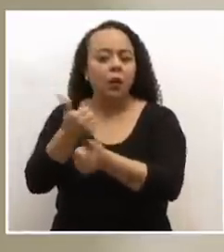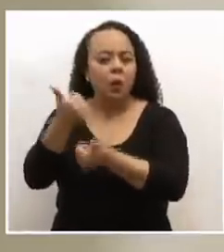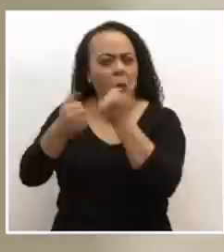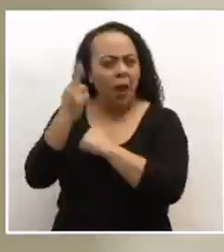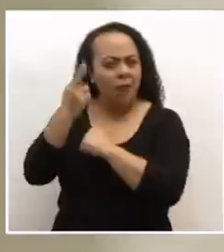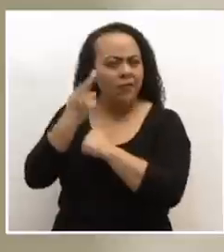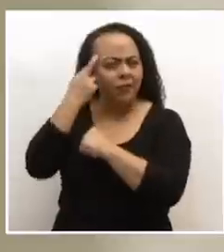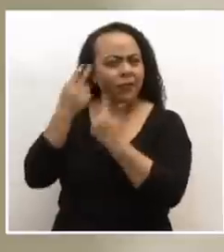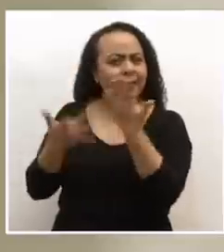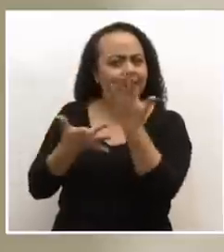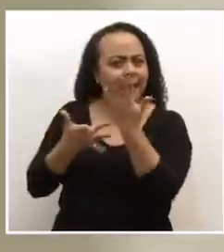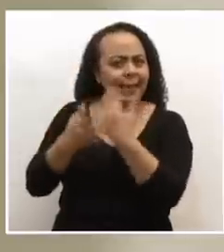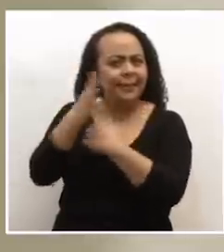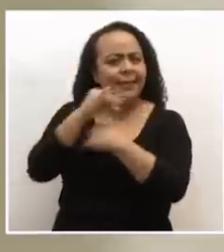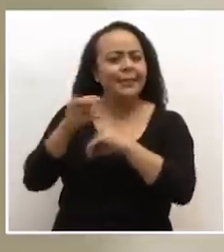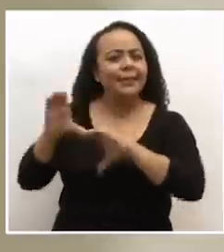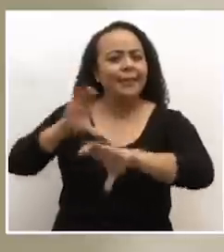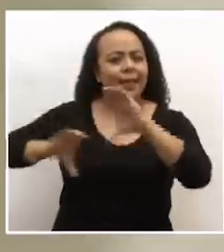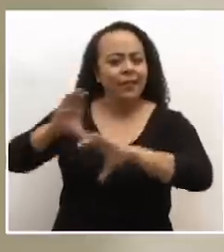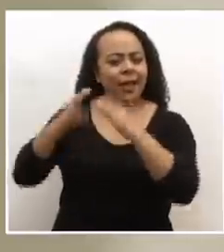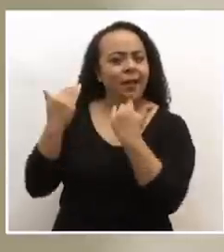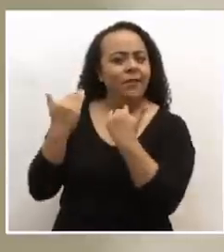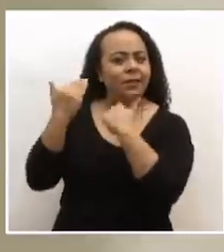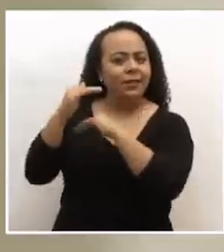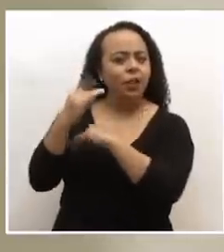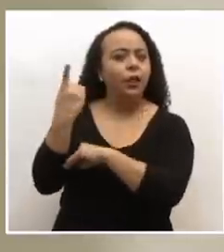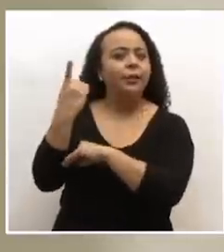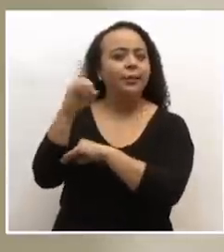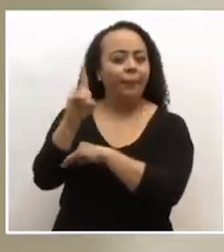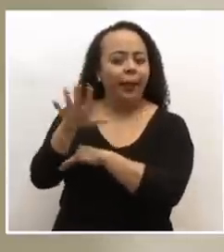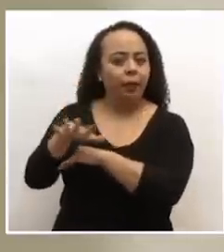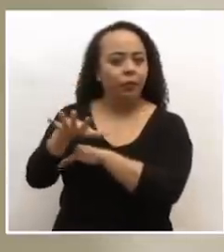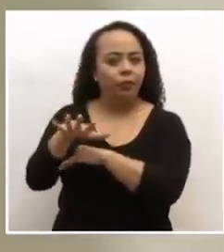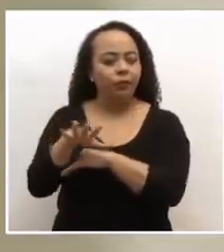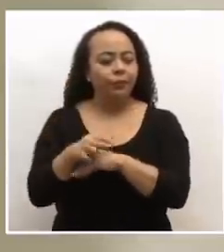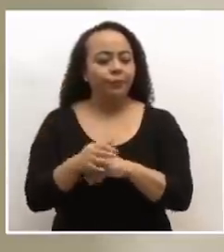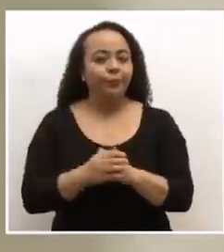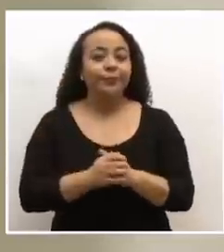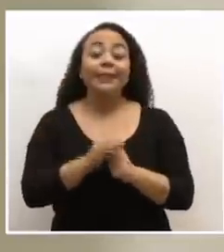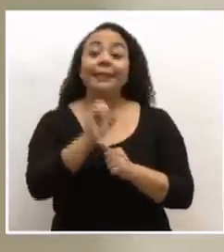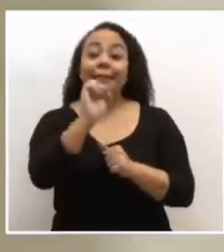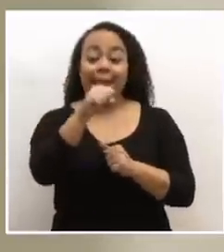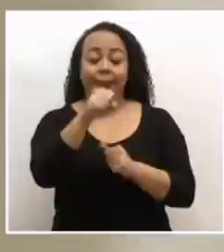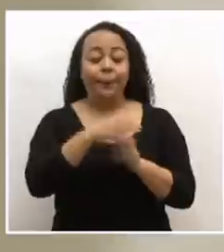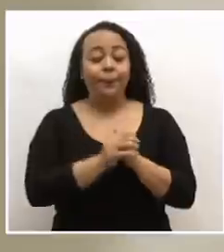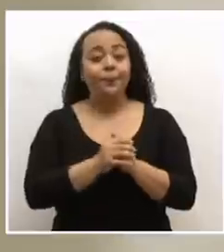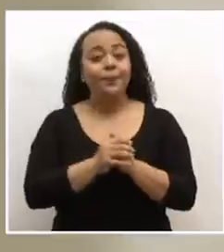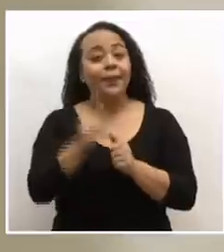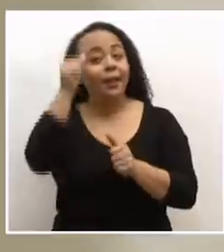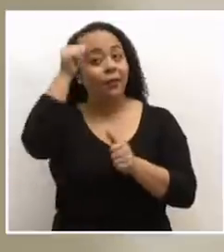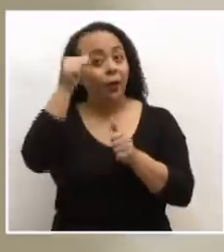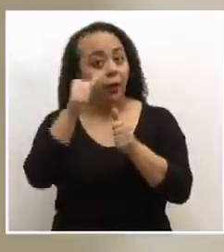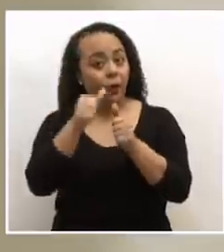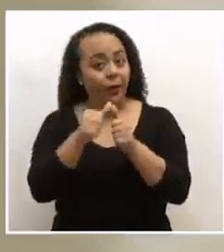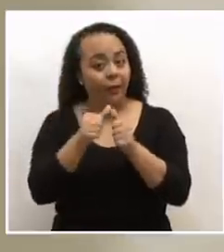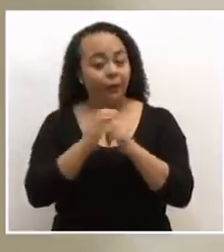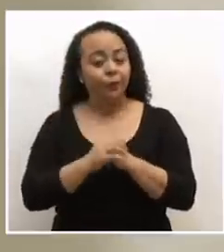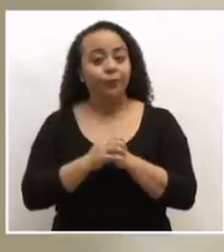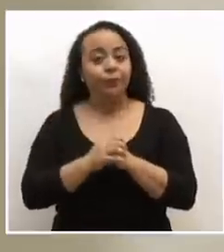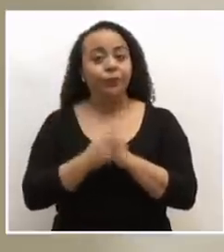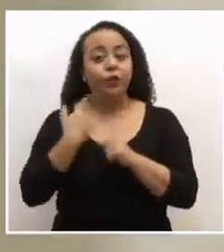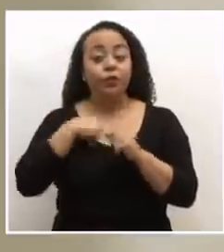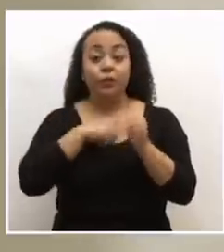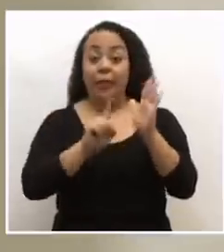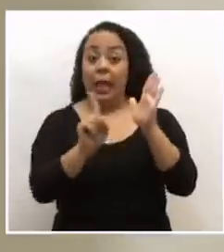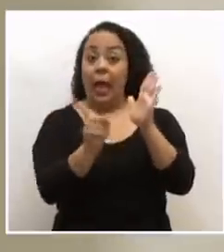las razones técnicas y científicas de la restricción en desamparados? Sí, recordemos que elevar las